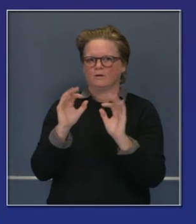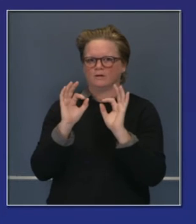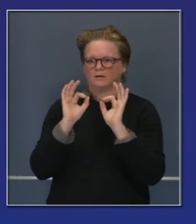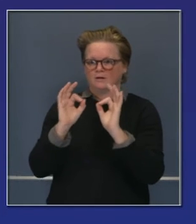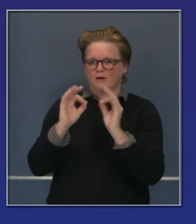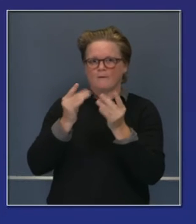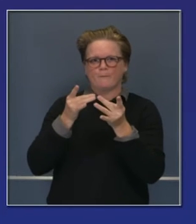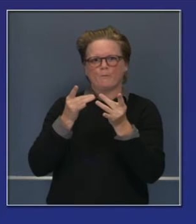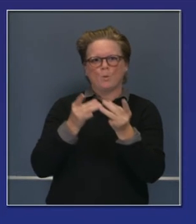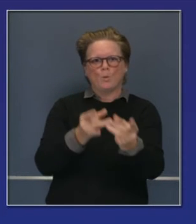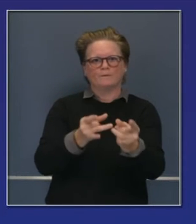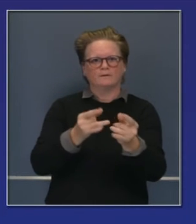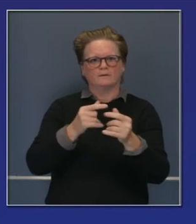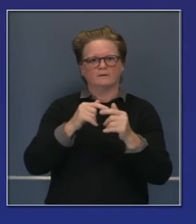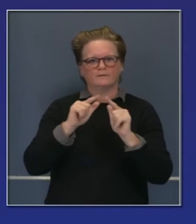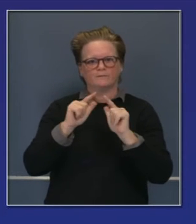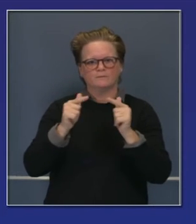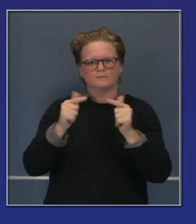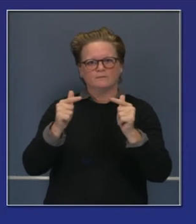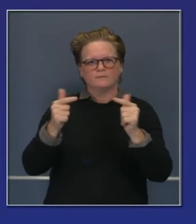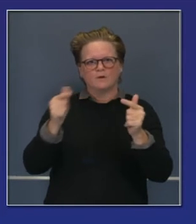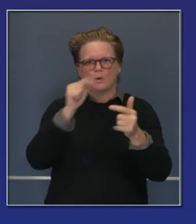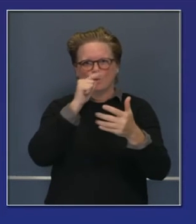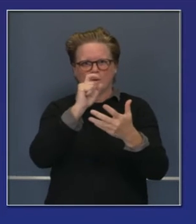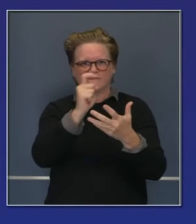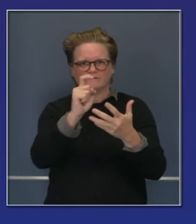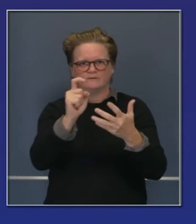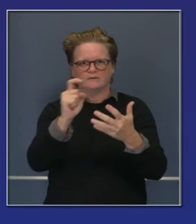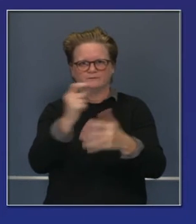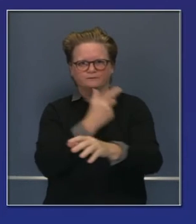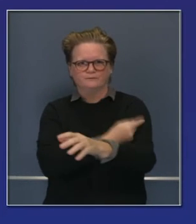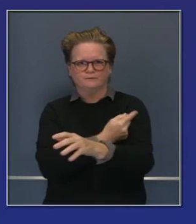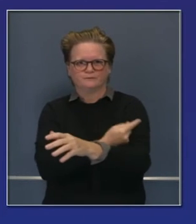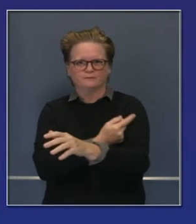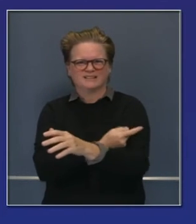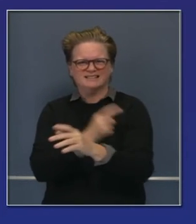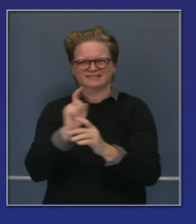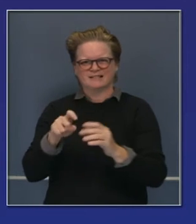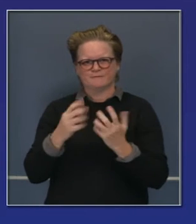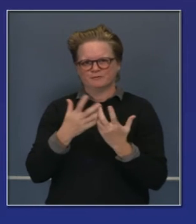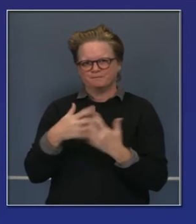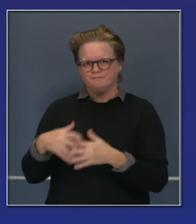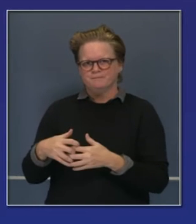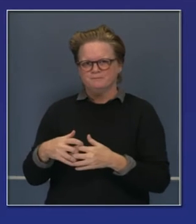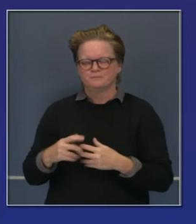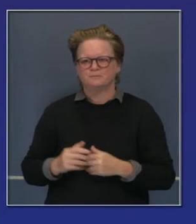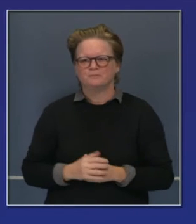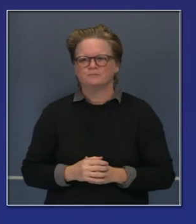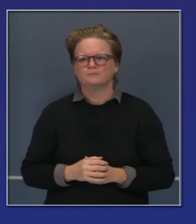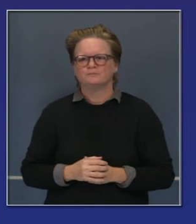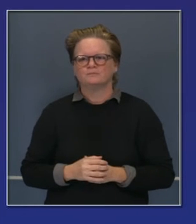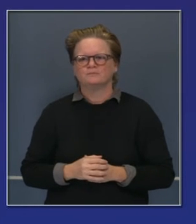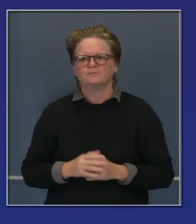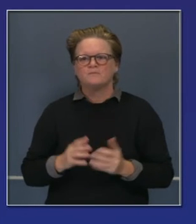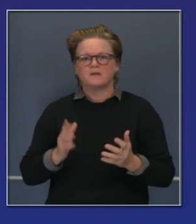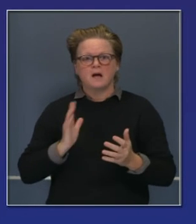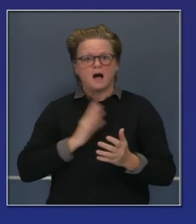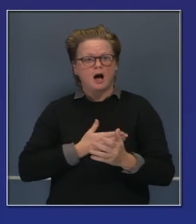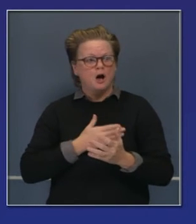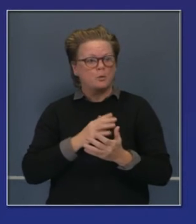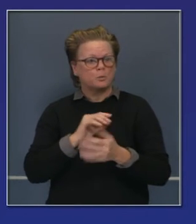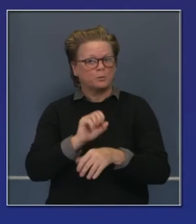a los más vulnerables es igual de importante. Y por eso les quiero recordar del trabajo que nos aguarda y el trabajo que hacemos